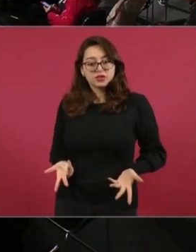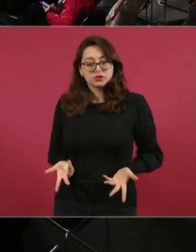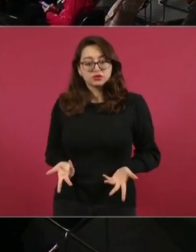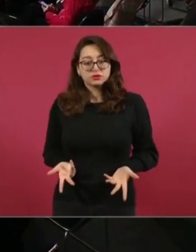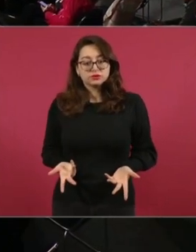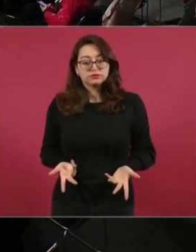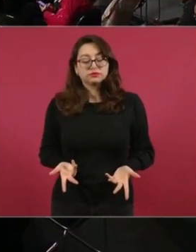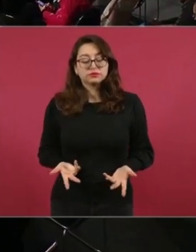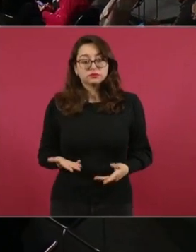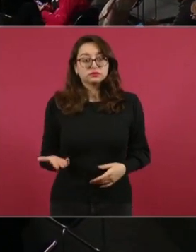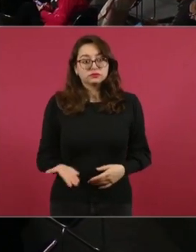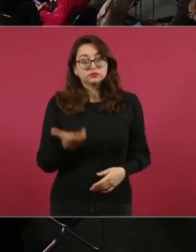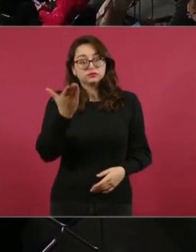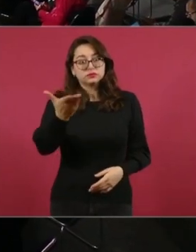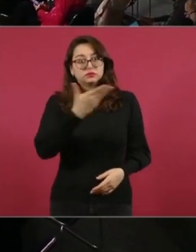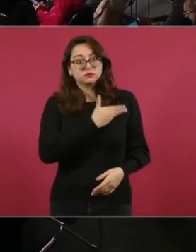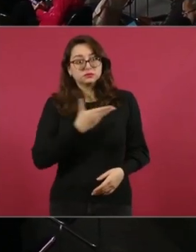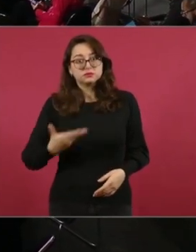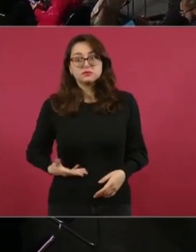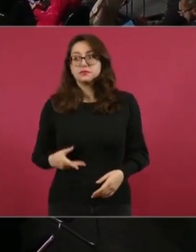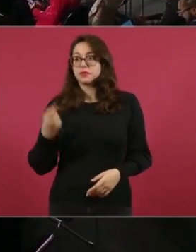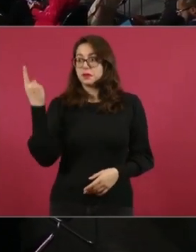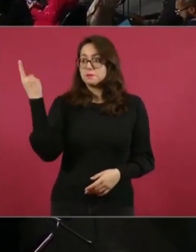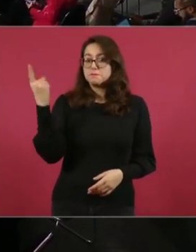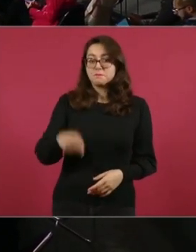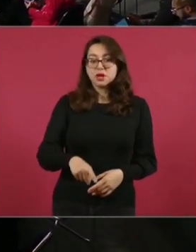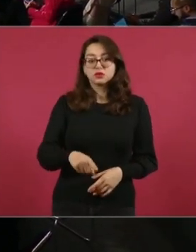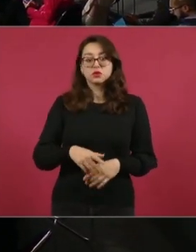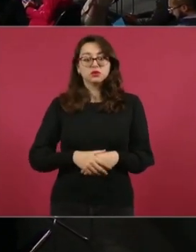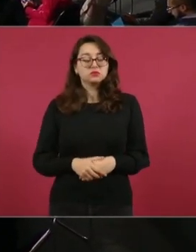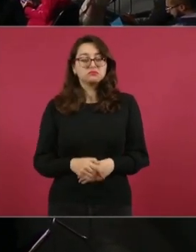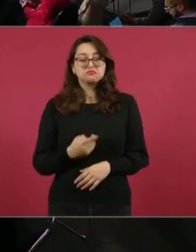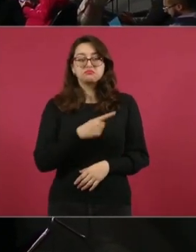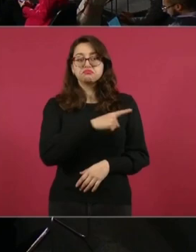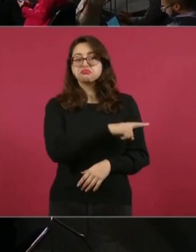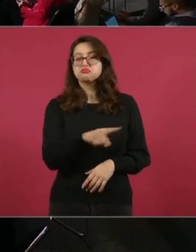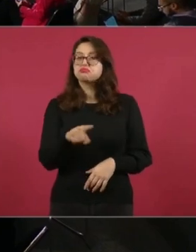poder pagarlos. Fue una instrucción presidencial muy clara ante la pregunta de un reportero.